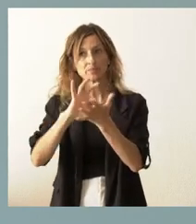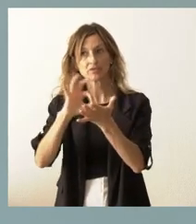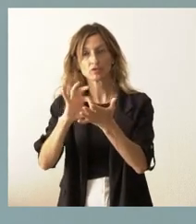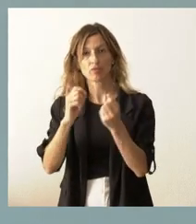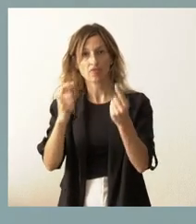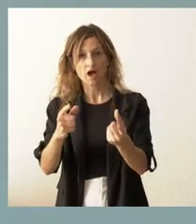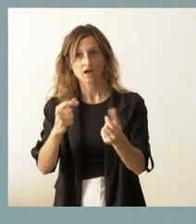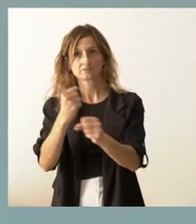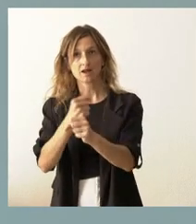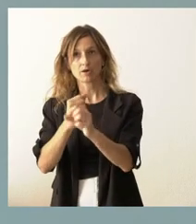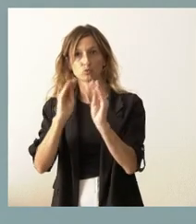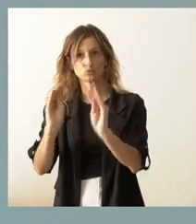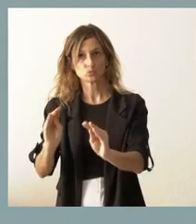tarea,